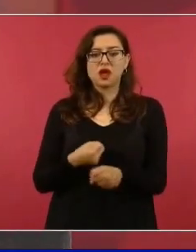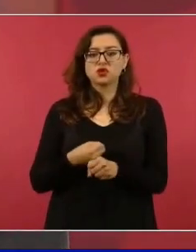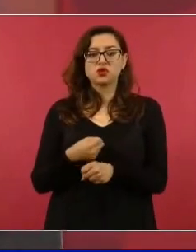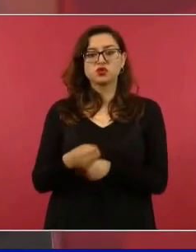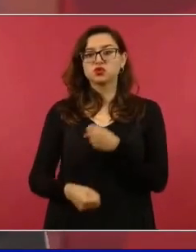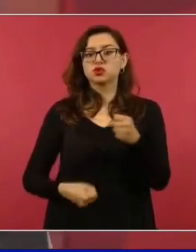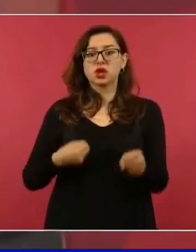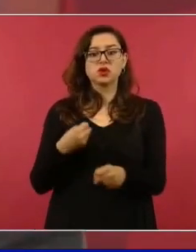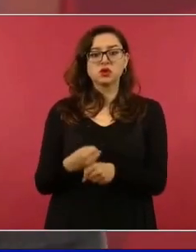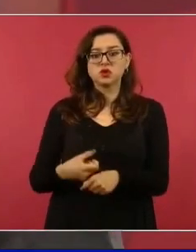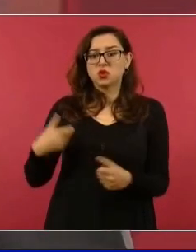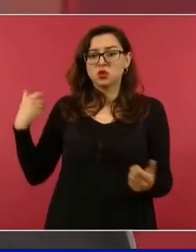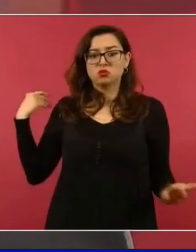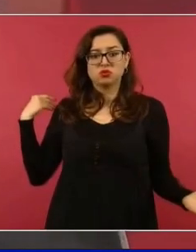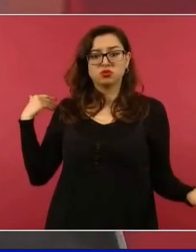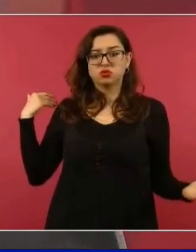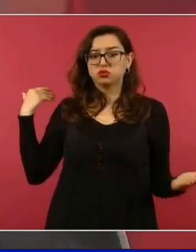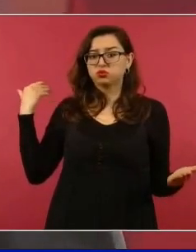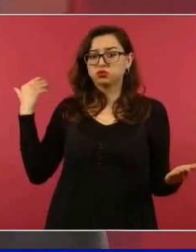me entrevistaban.